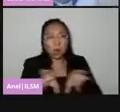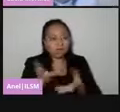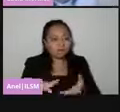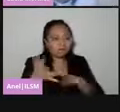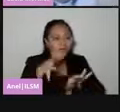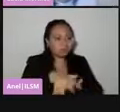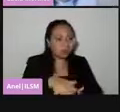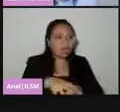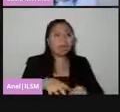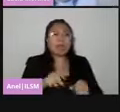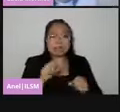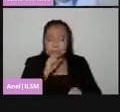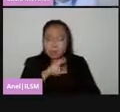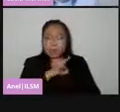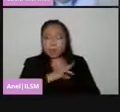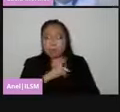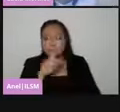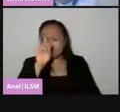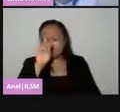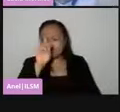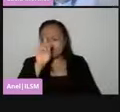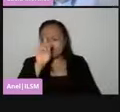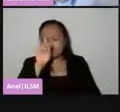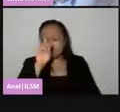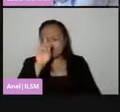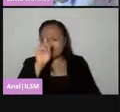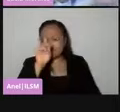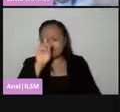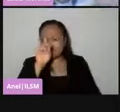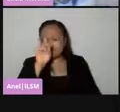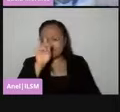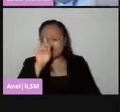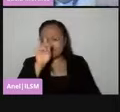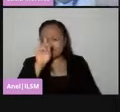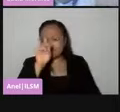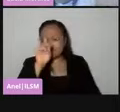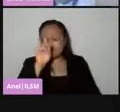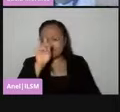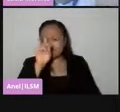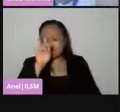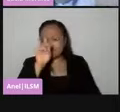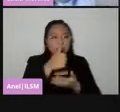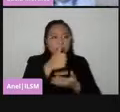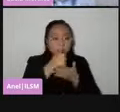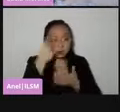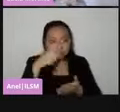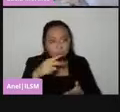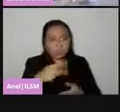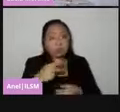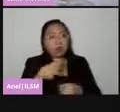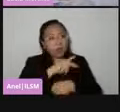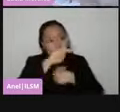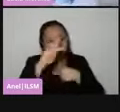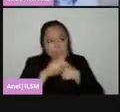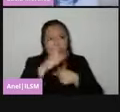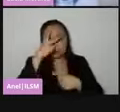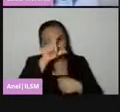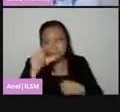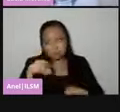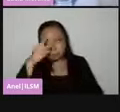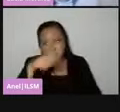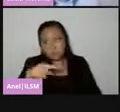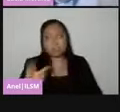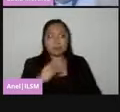crítica e involucrada en la vida pública de nuestro país. El Instituto Nacional Electoral, a través de los distintos